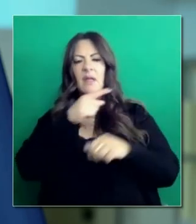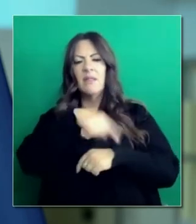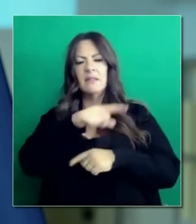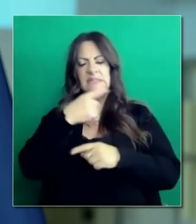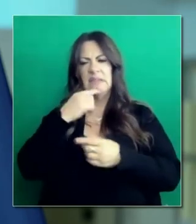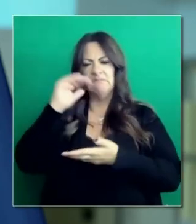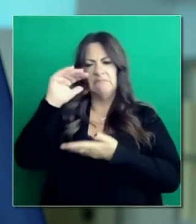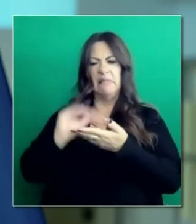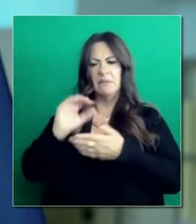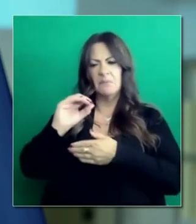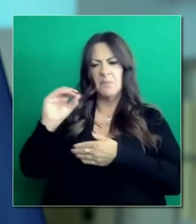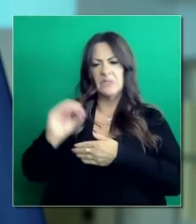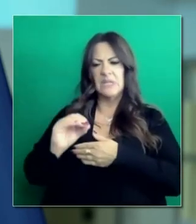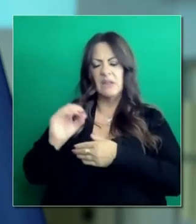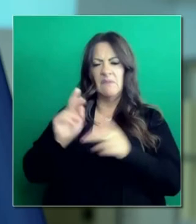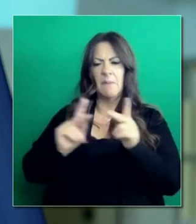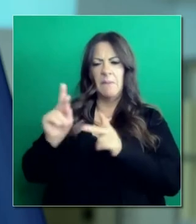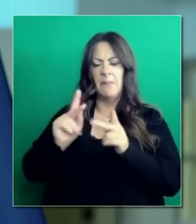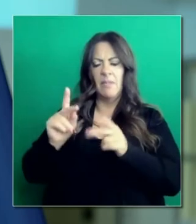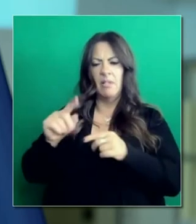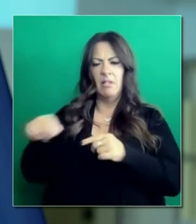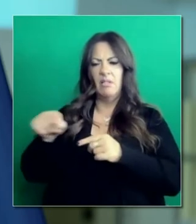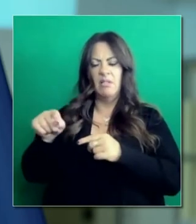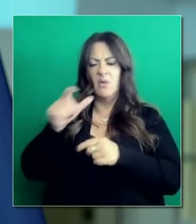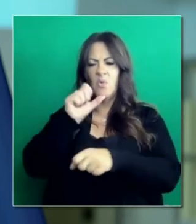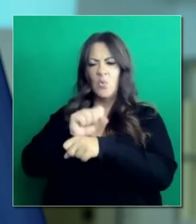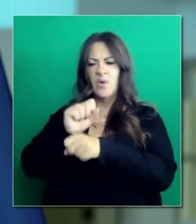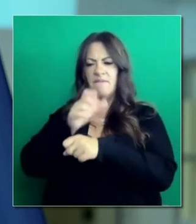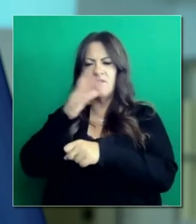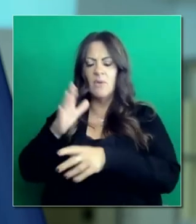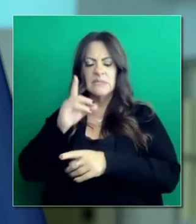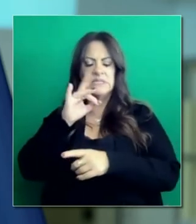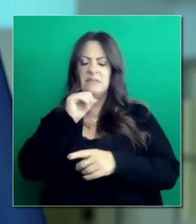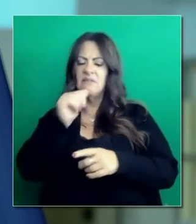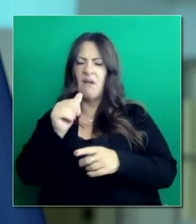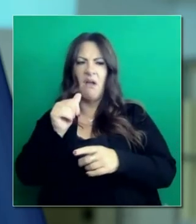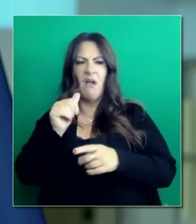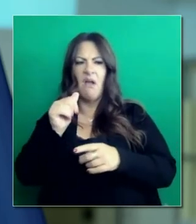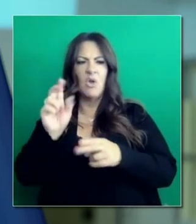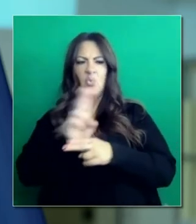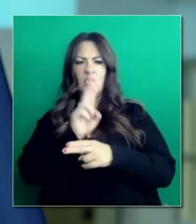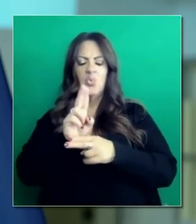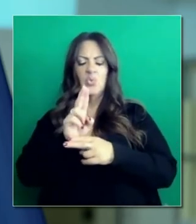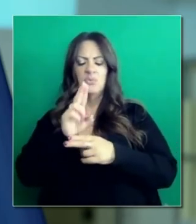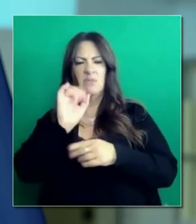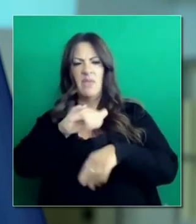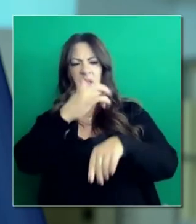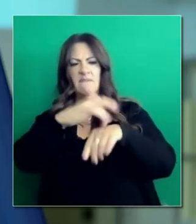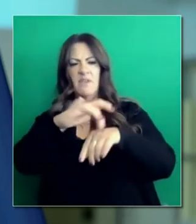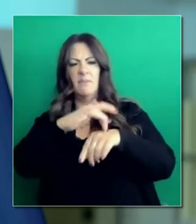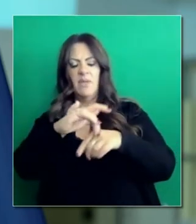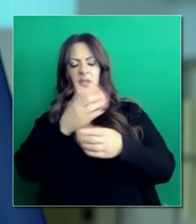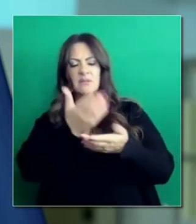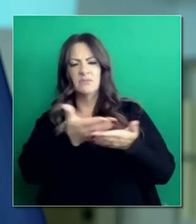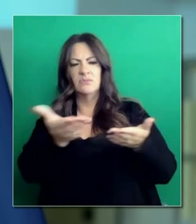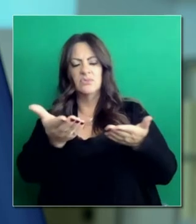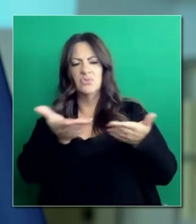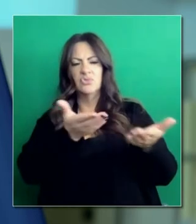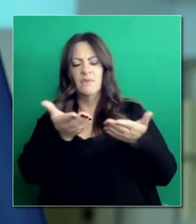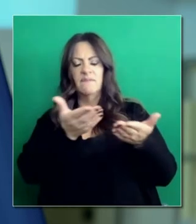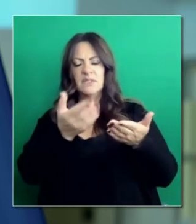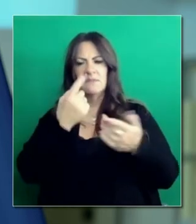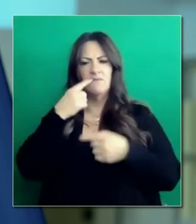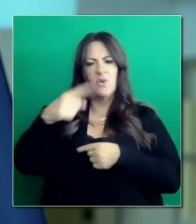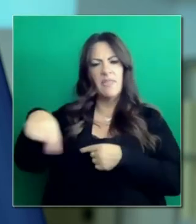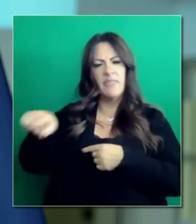ciertas reservaciones y muchos de esos son positivos desde que se anunció la cosecha de 10,